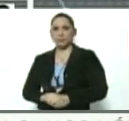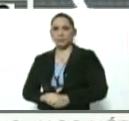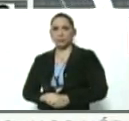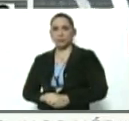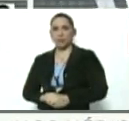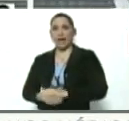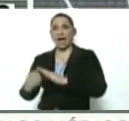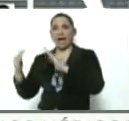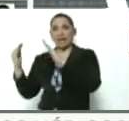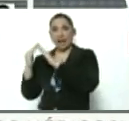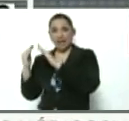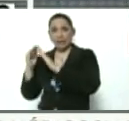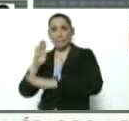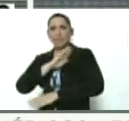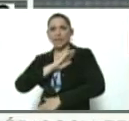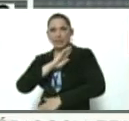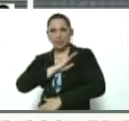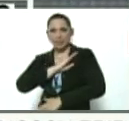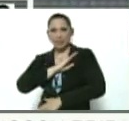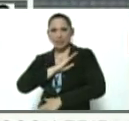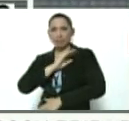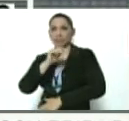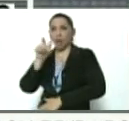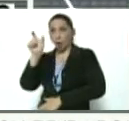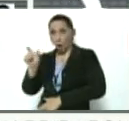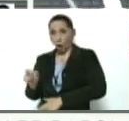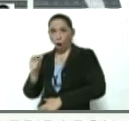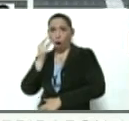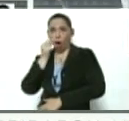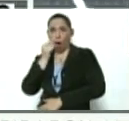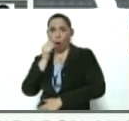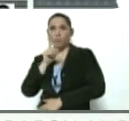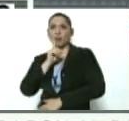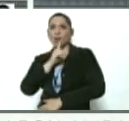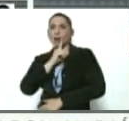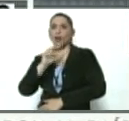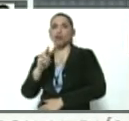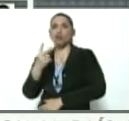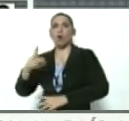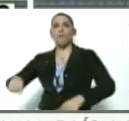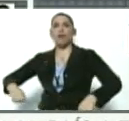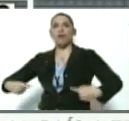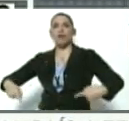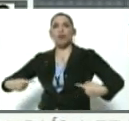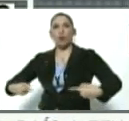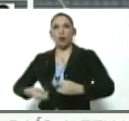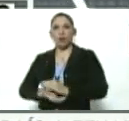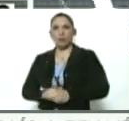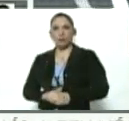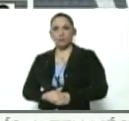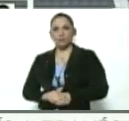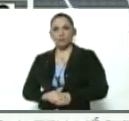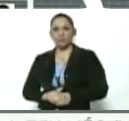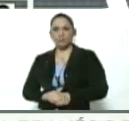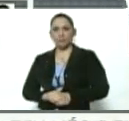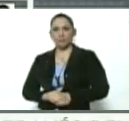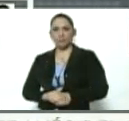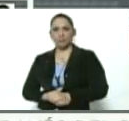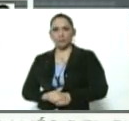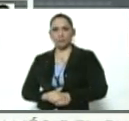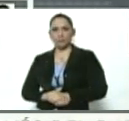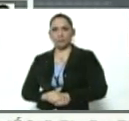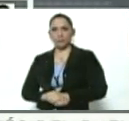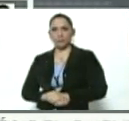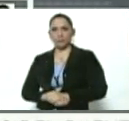una finca que pertenece a este señor, Elkin Javier López Torres, alias Doble